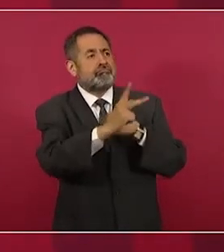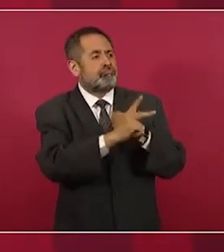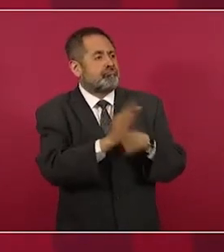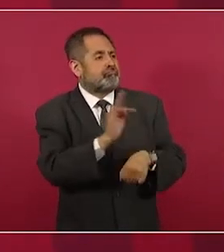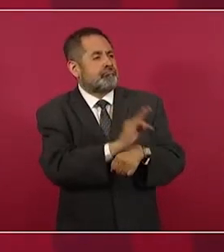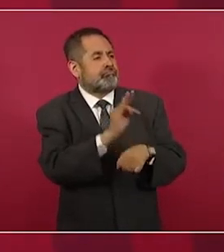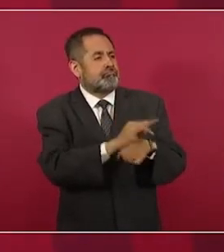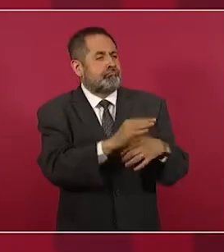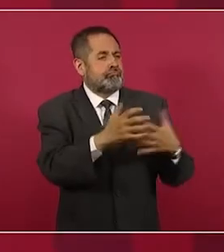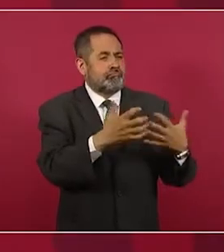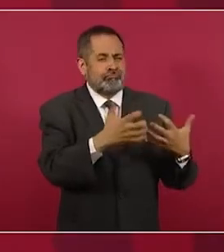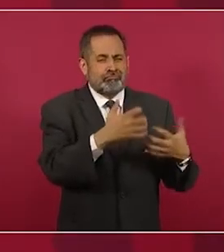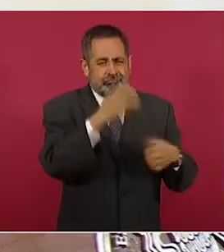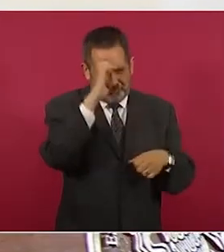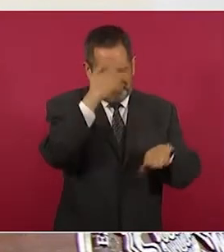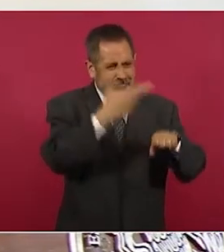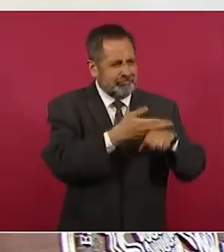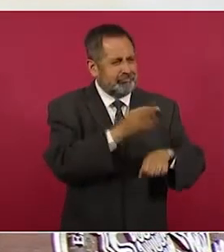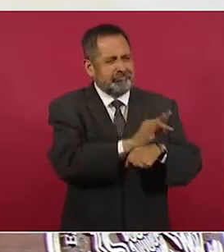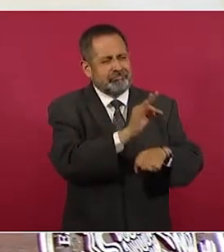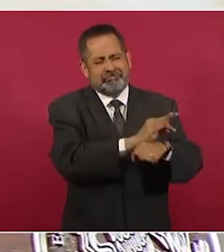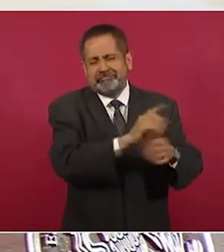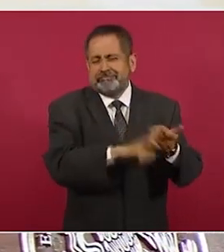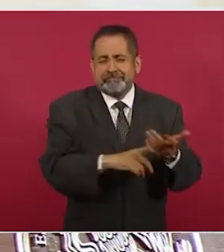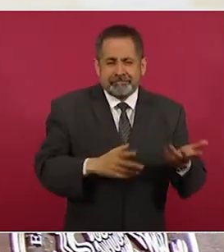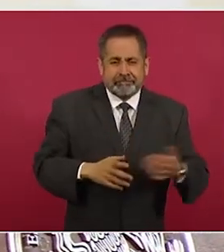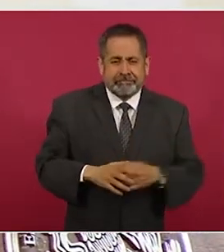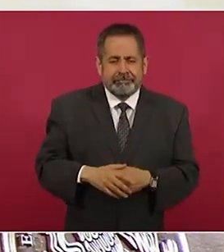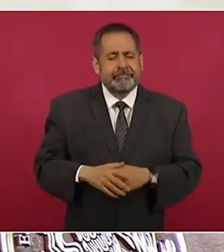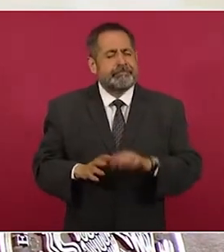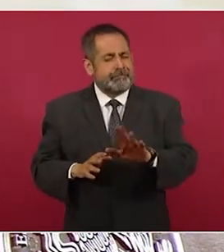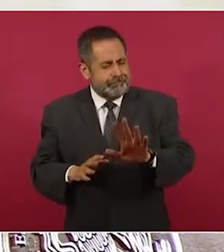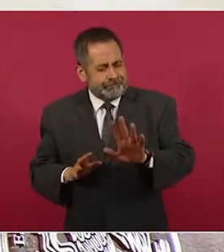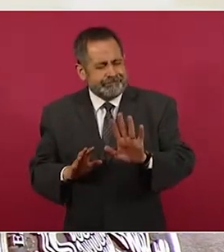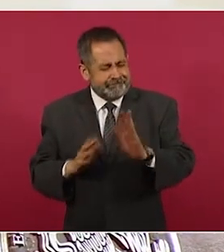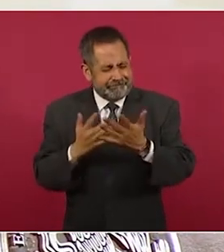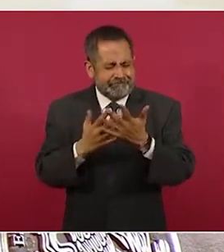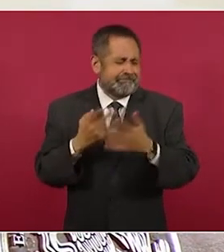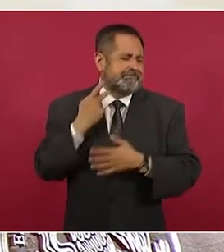política es tiempo, entre otras cosas. Entonces,